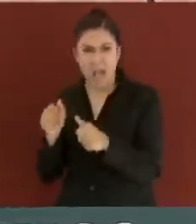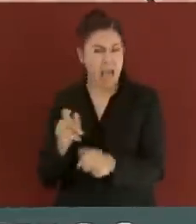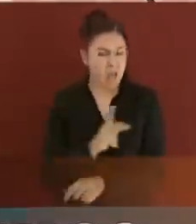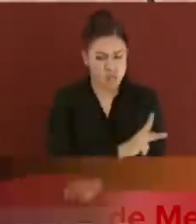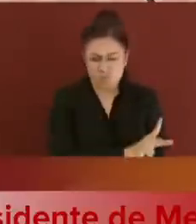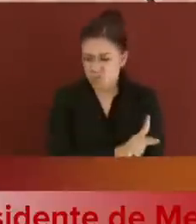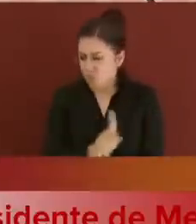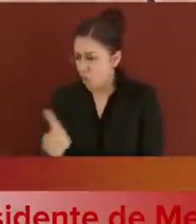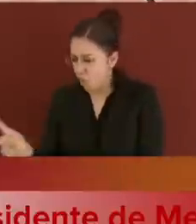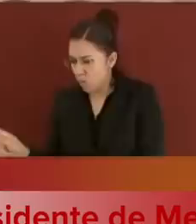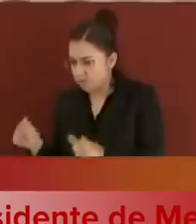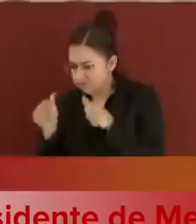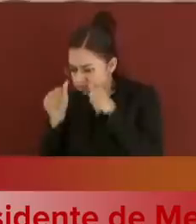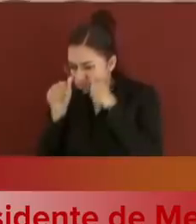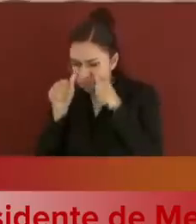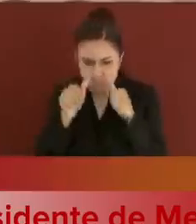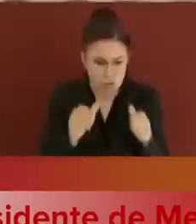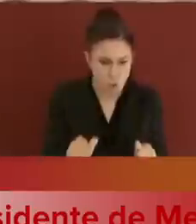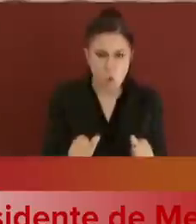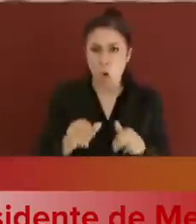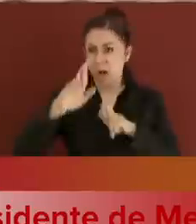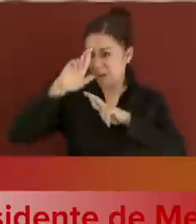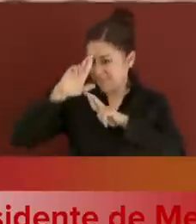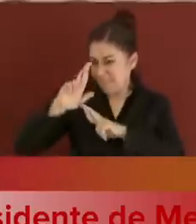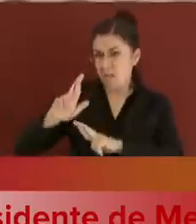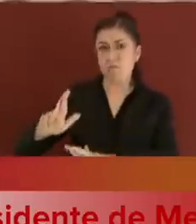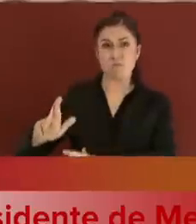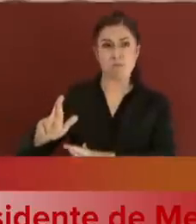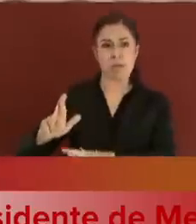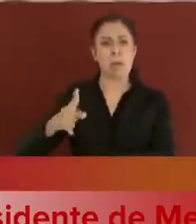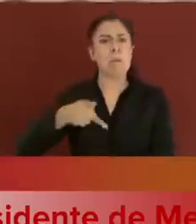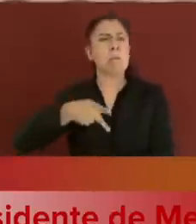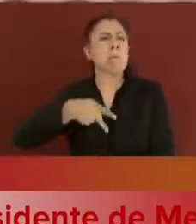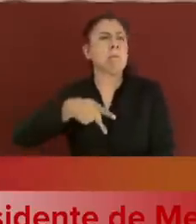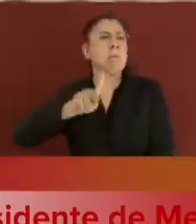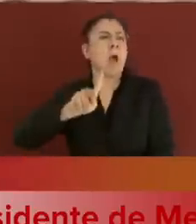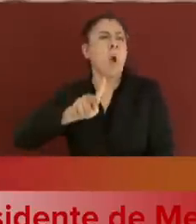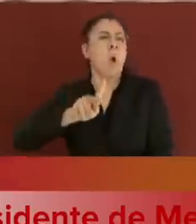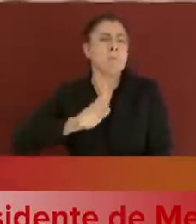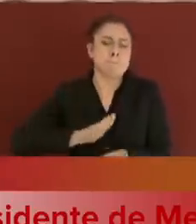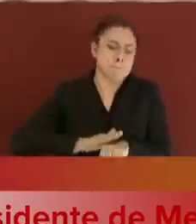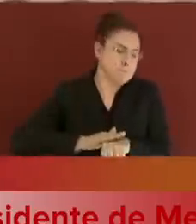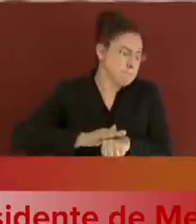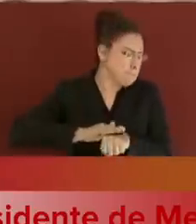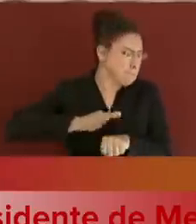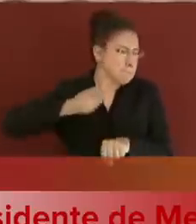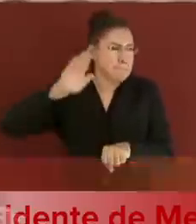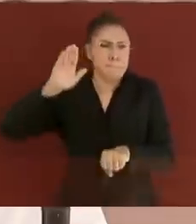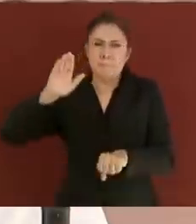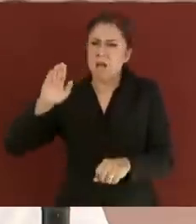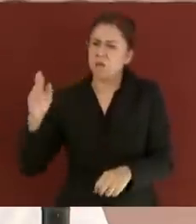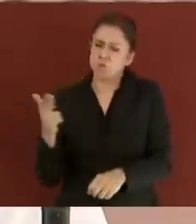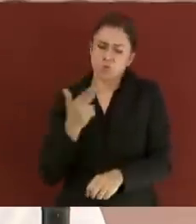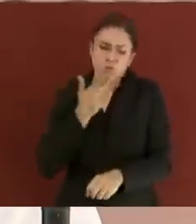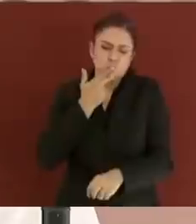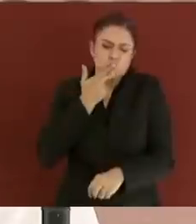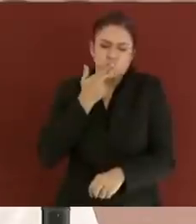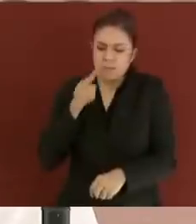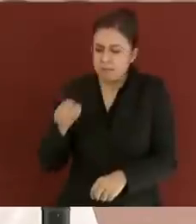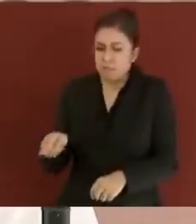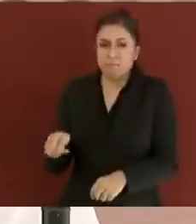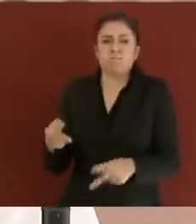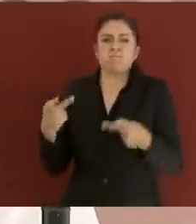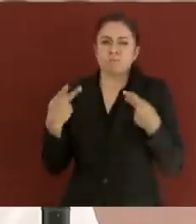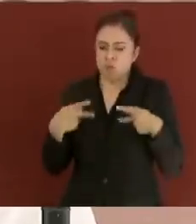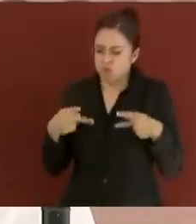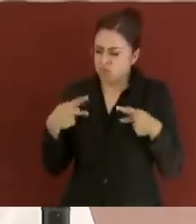respetar a todos, pero se le está dando preferencia a la gente humilde, a